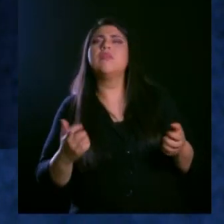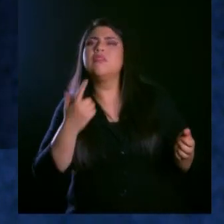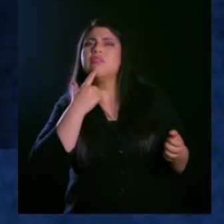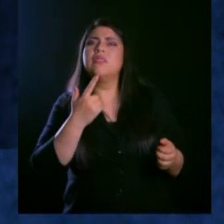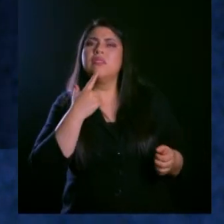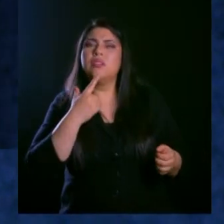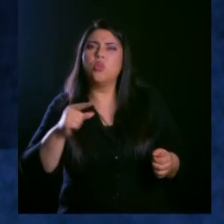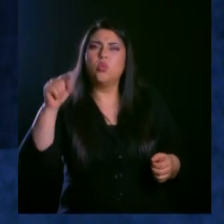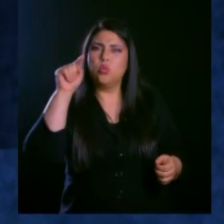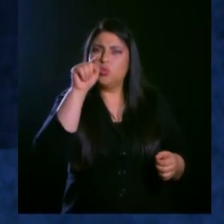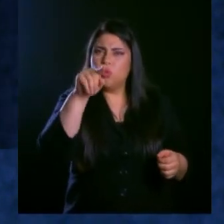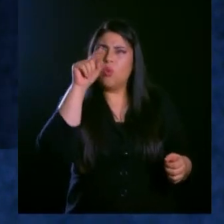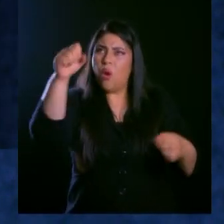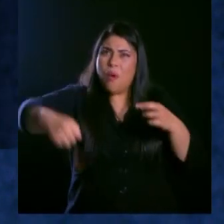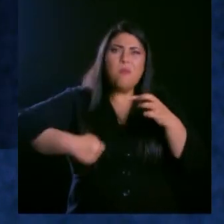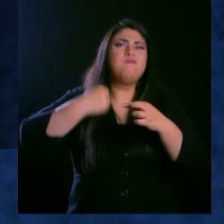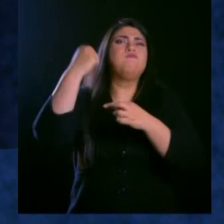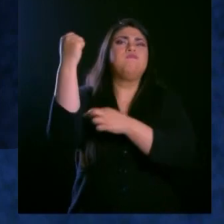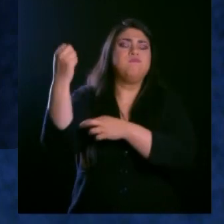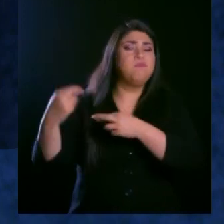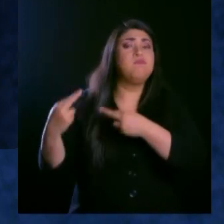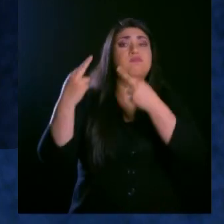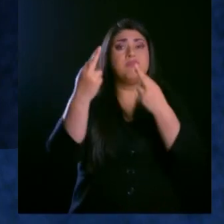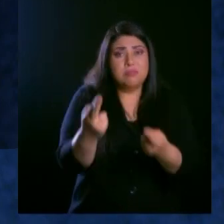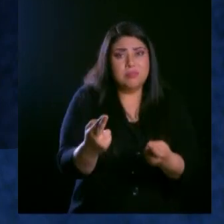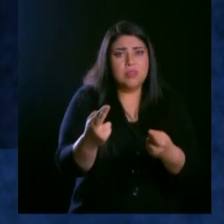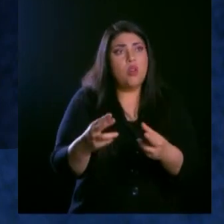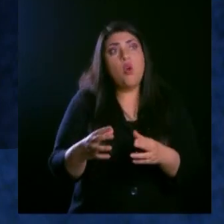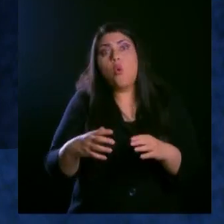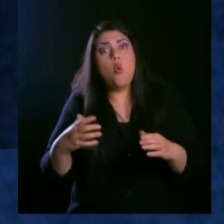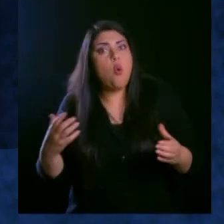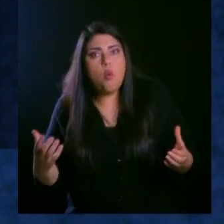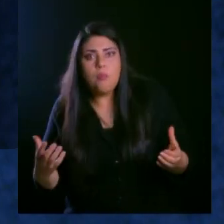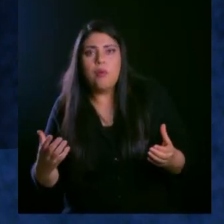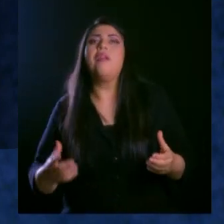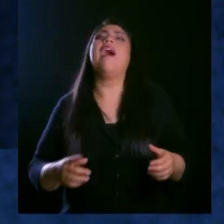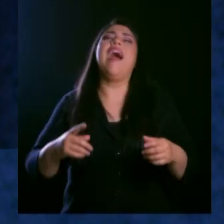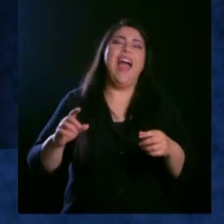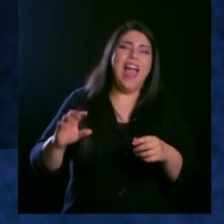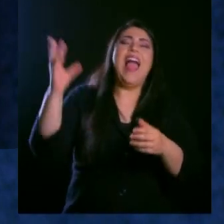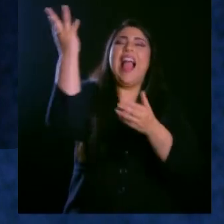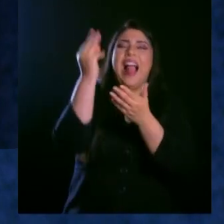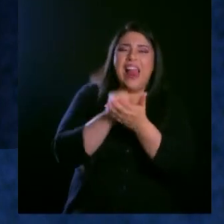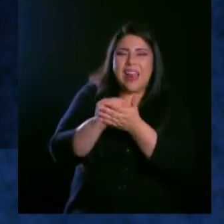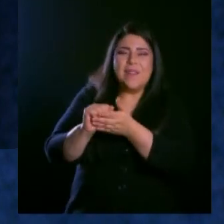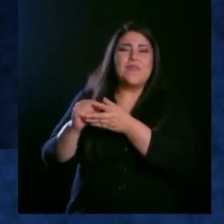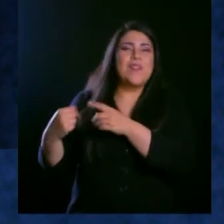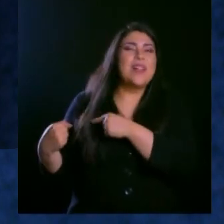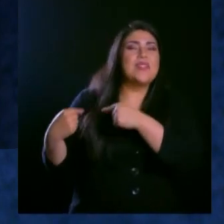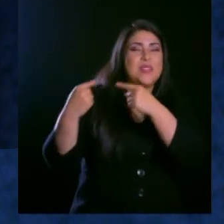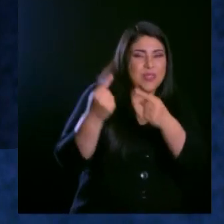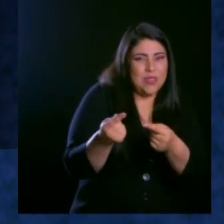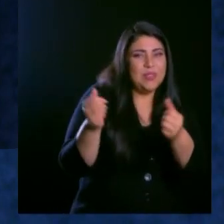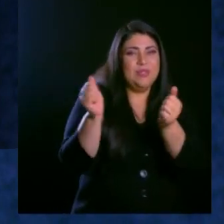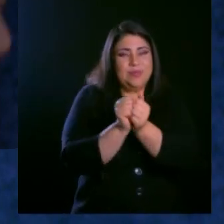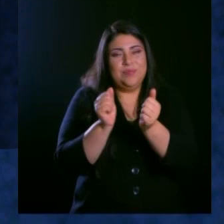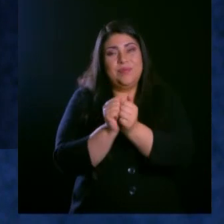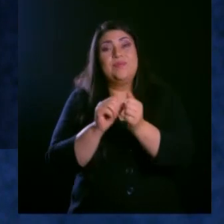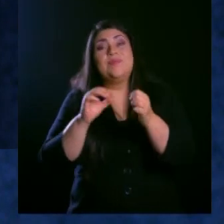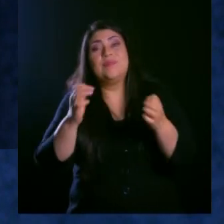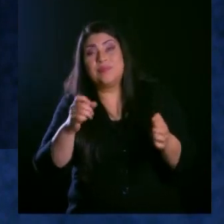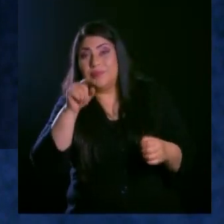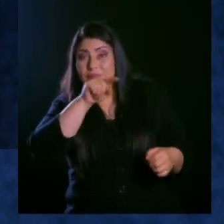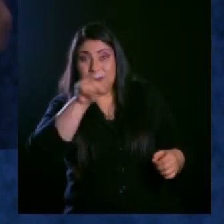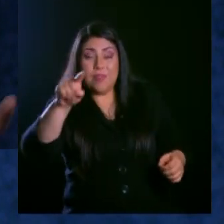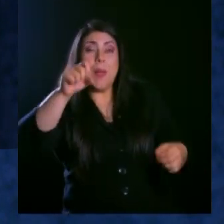Hechos 1, 8, dice, recibiréis poder cuando haya venido sobre vosotros el Espíritu Santo, y me seréis testigos en Jerusalén, toda Judea, Samaria,